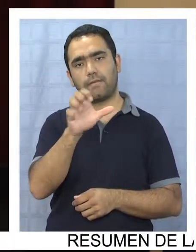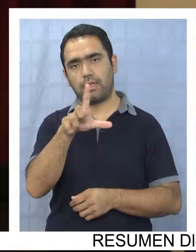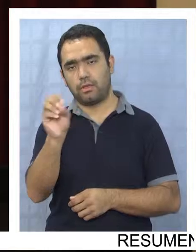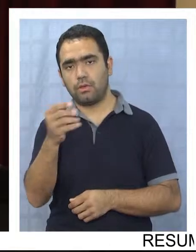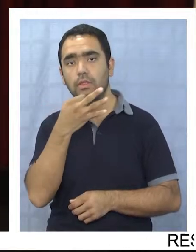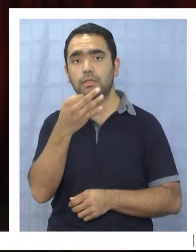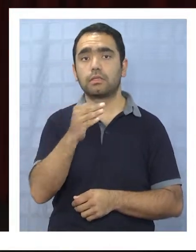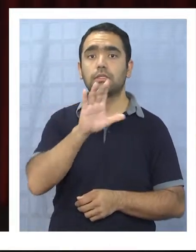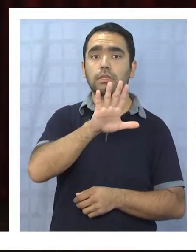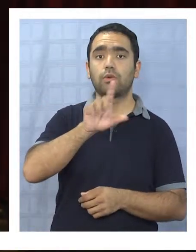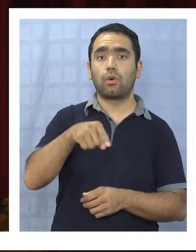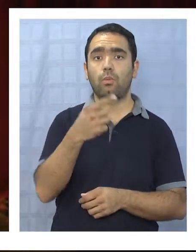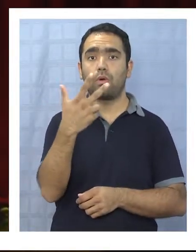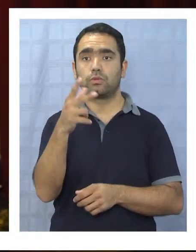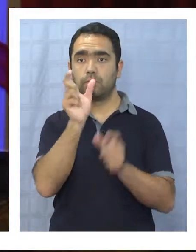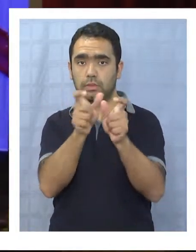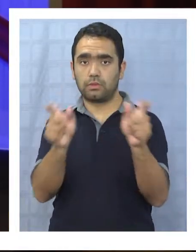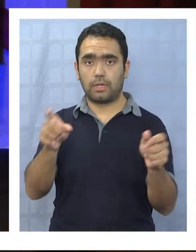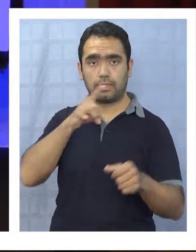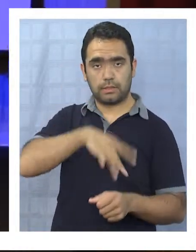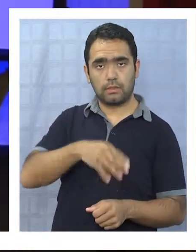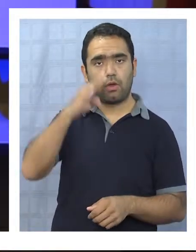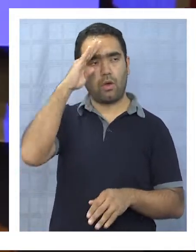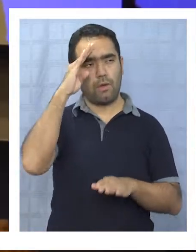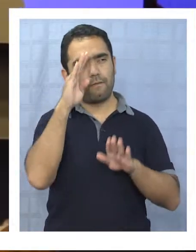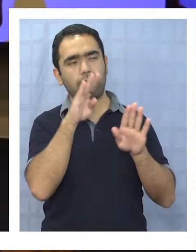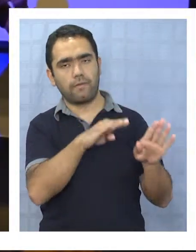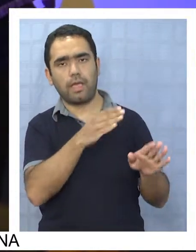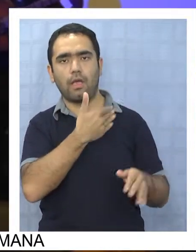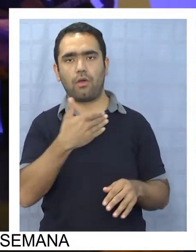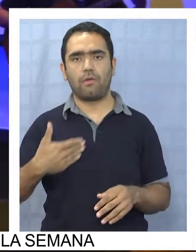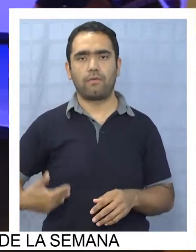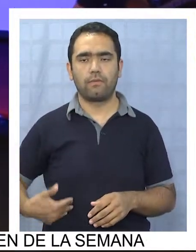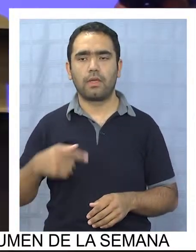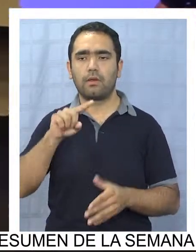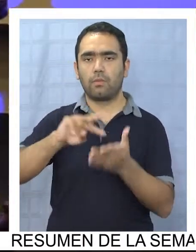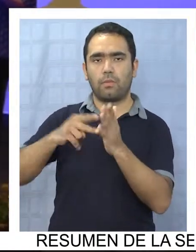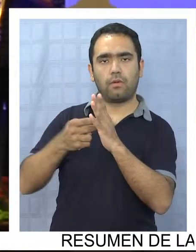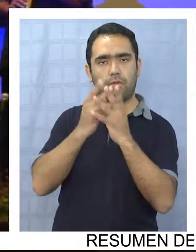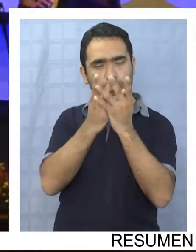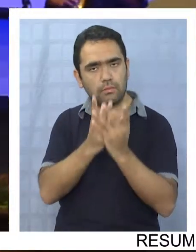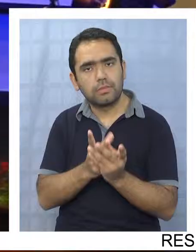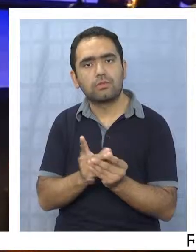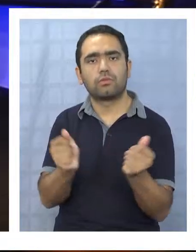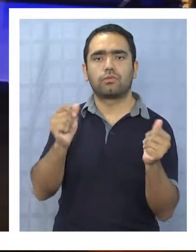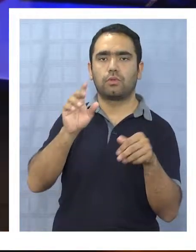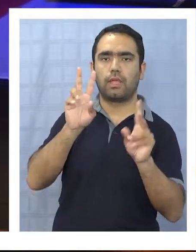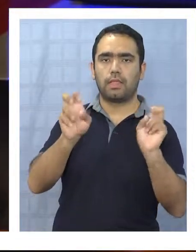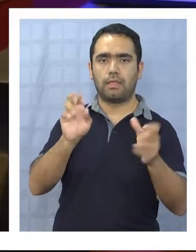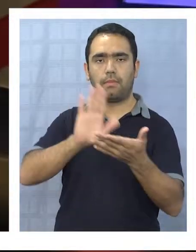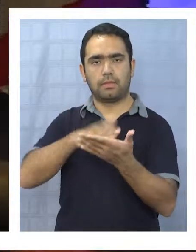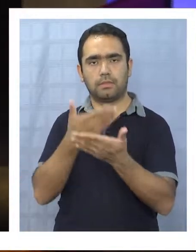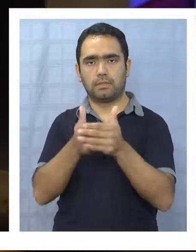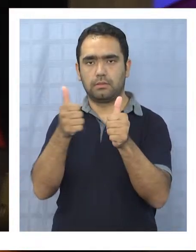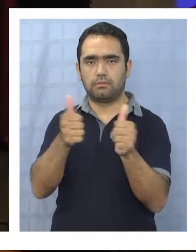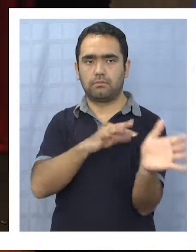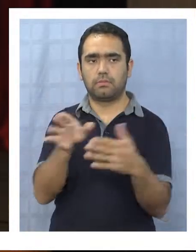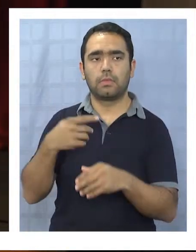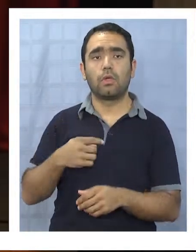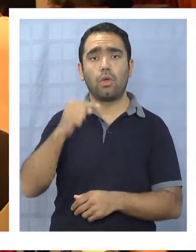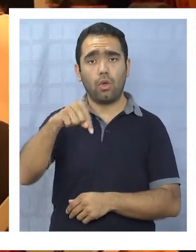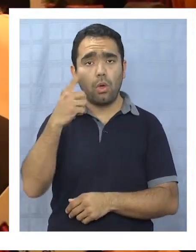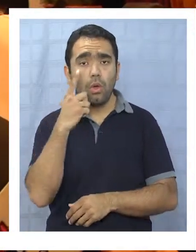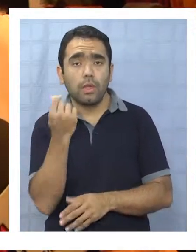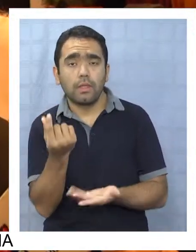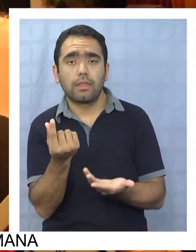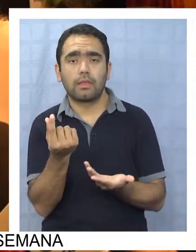% de los chilenos confía que el gobierno resolverá los problemas actuales de salud. Hoy día el perfil de salud